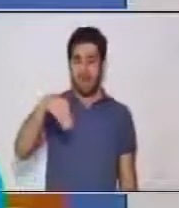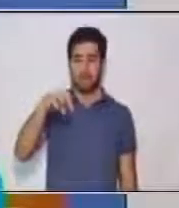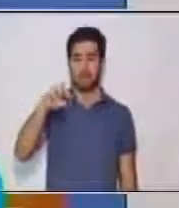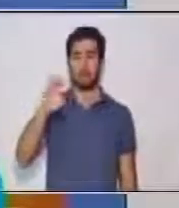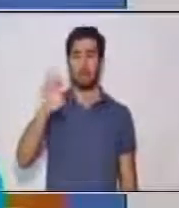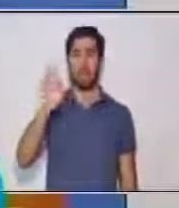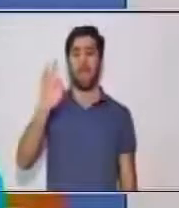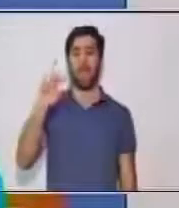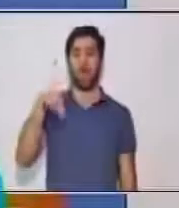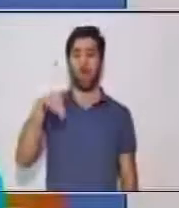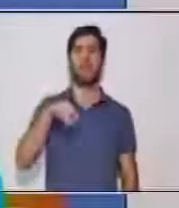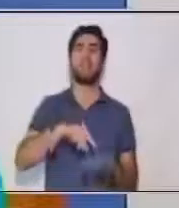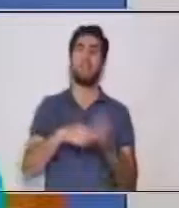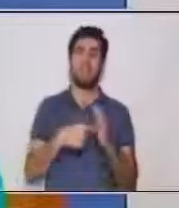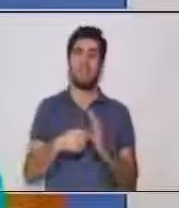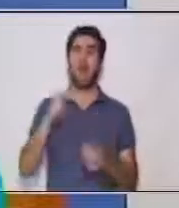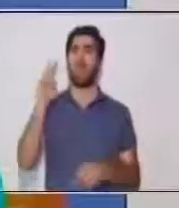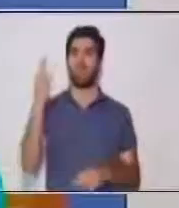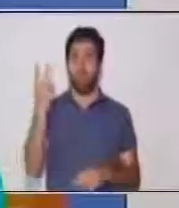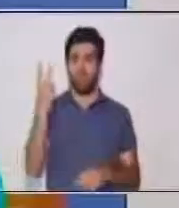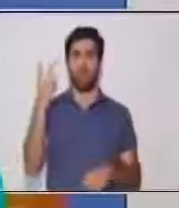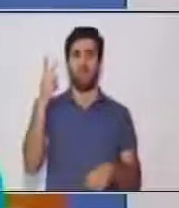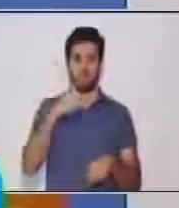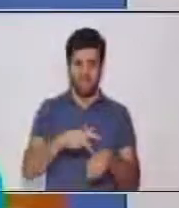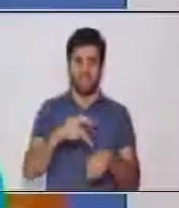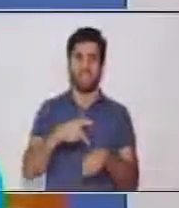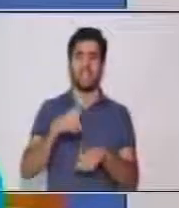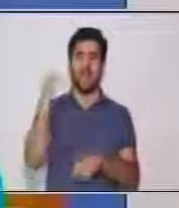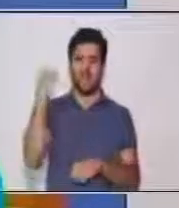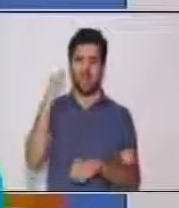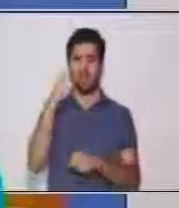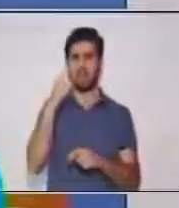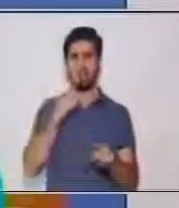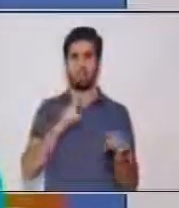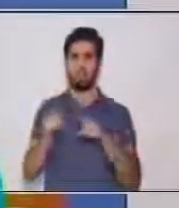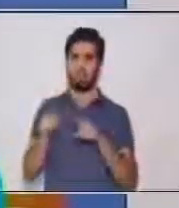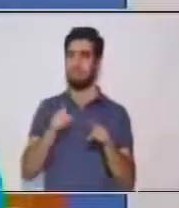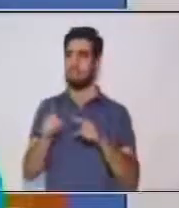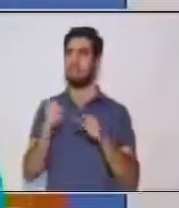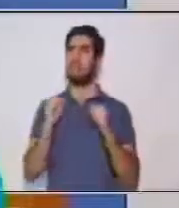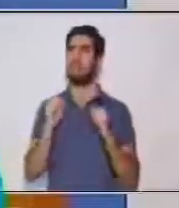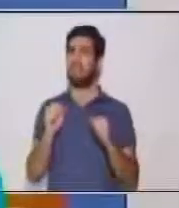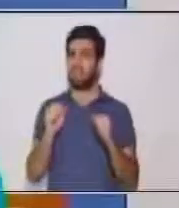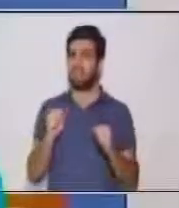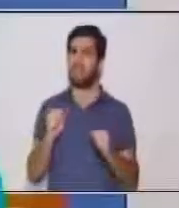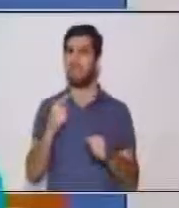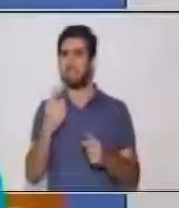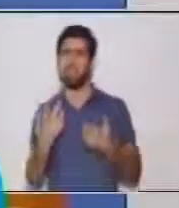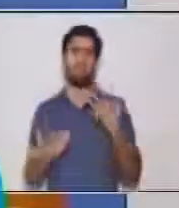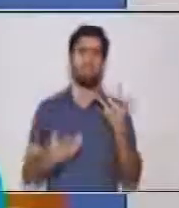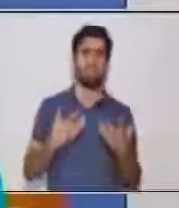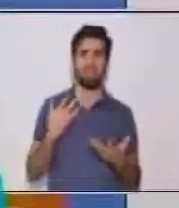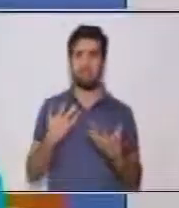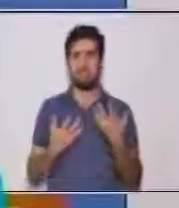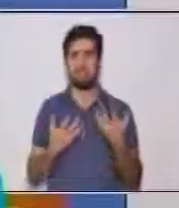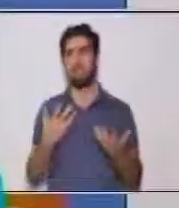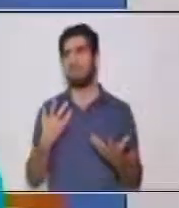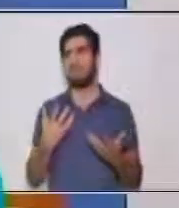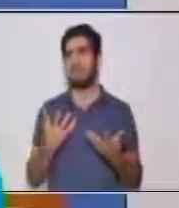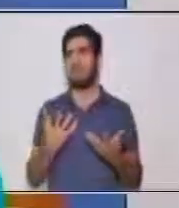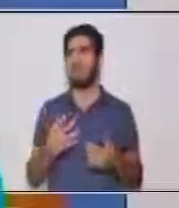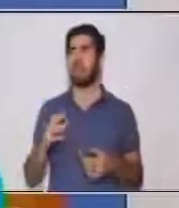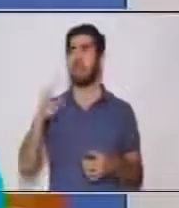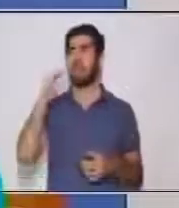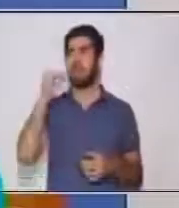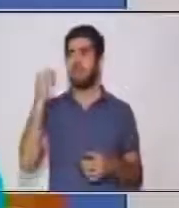campeón. Perfecto. El partido estuvo muy reñido, tomando en cuenta que los jugadores se encuentran entre los